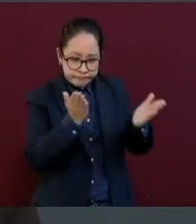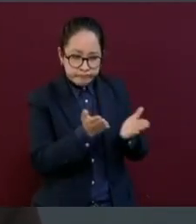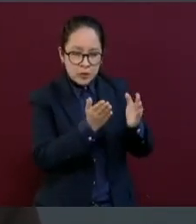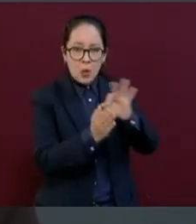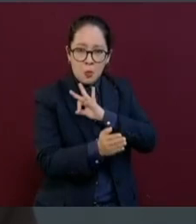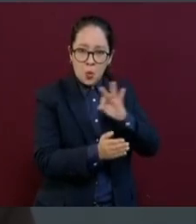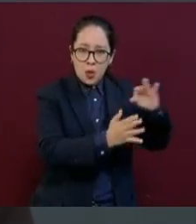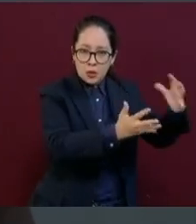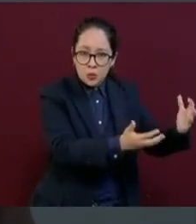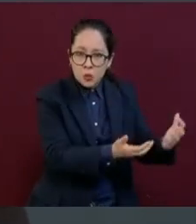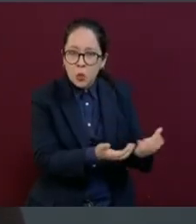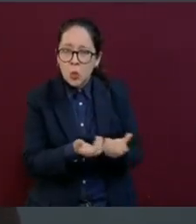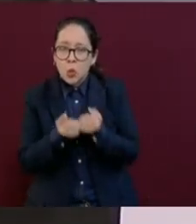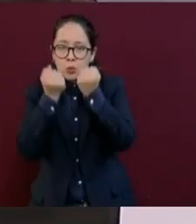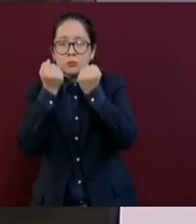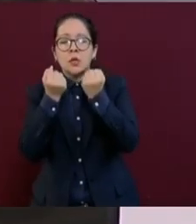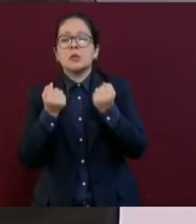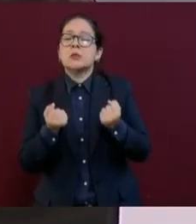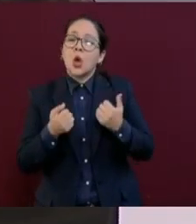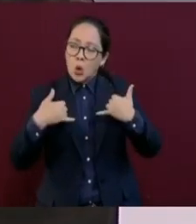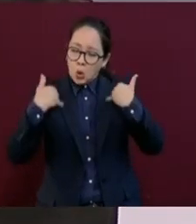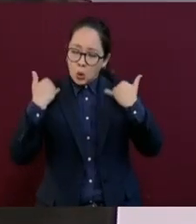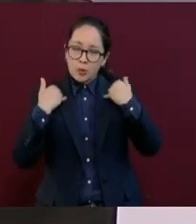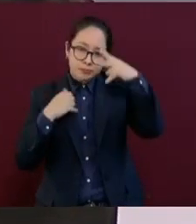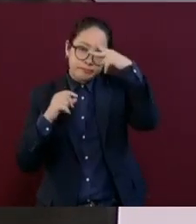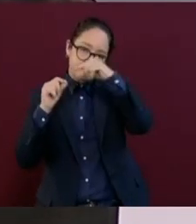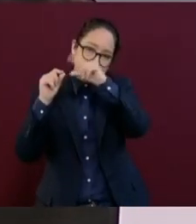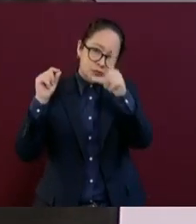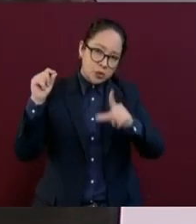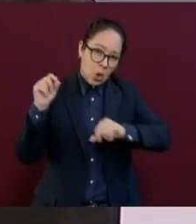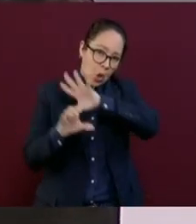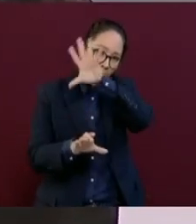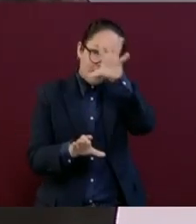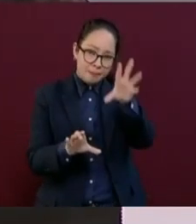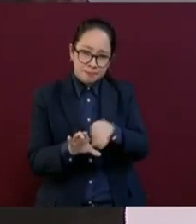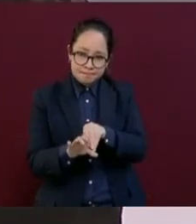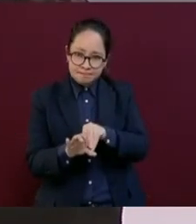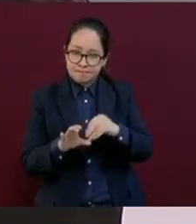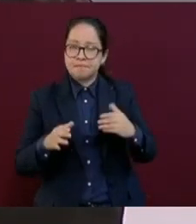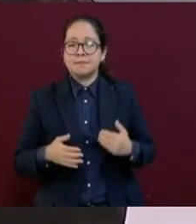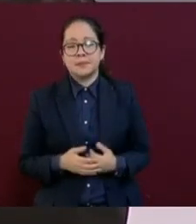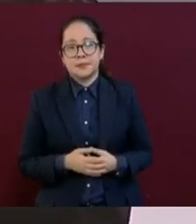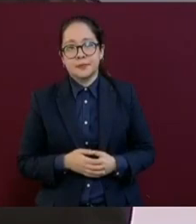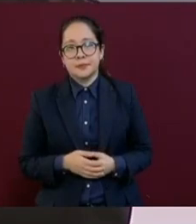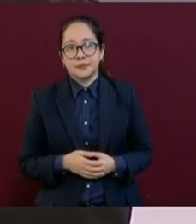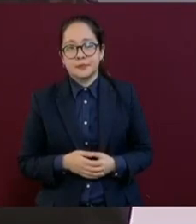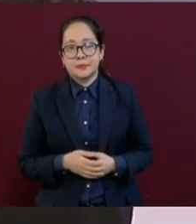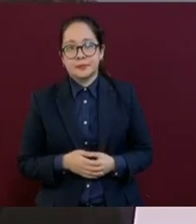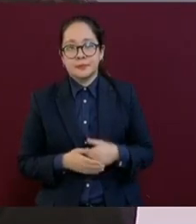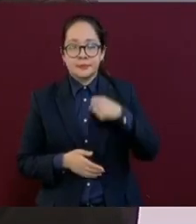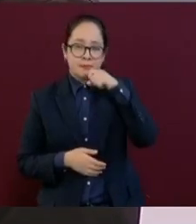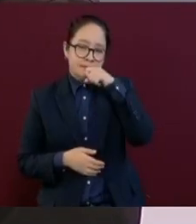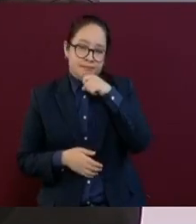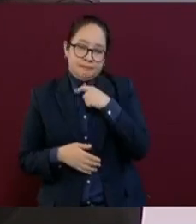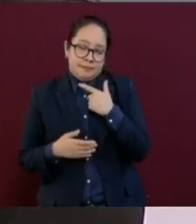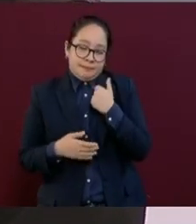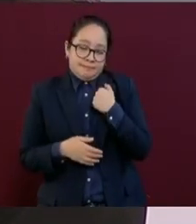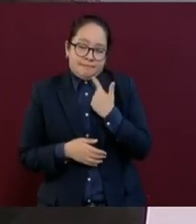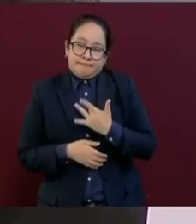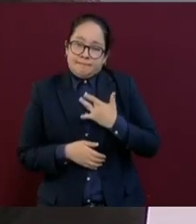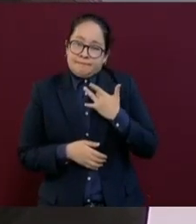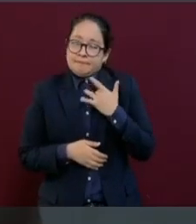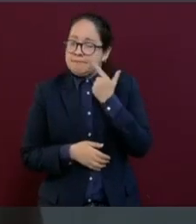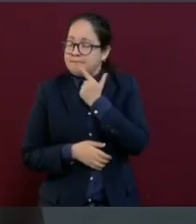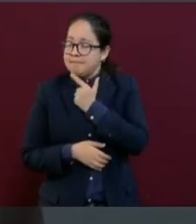a todos los jóvenes de México. Da también mucho gusto que